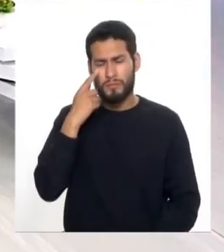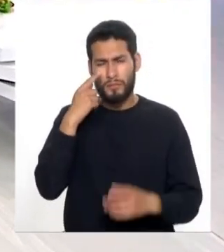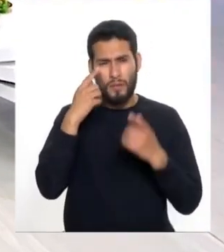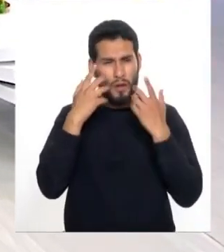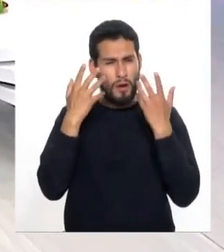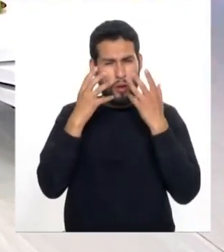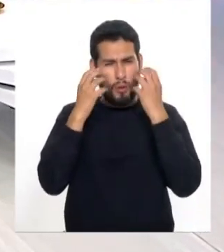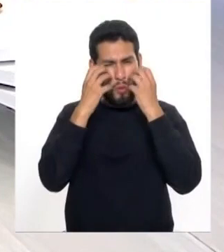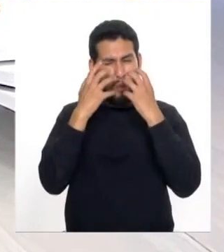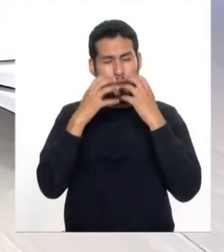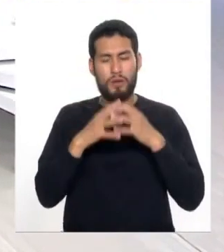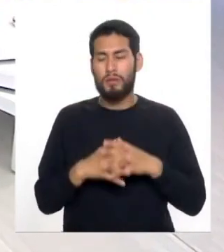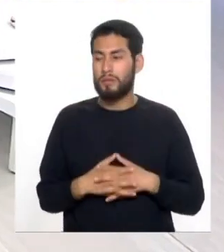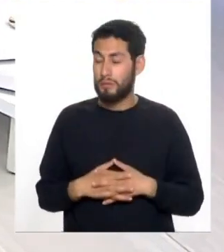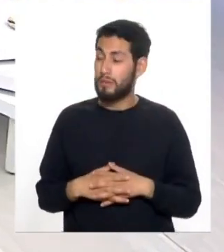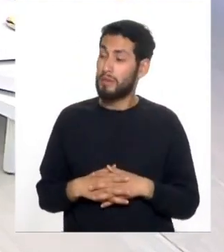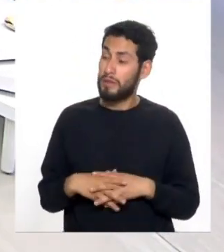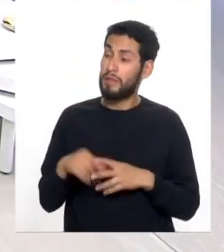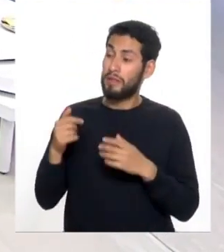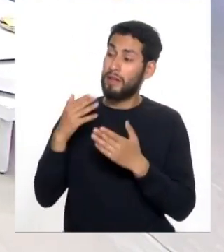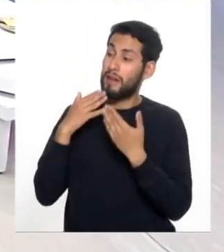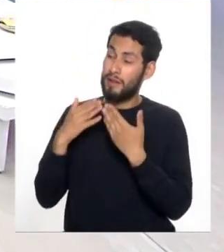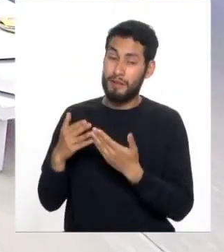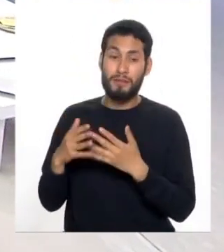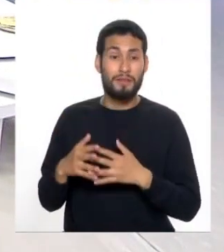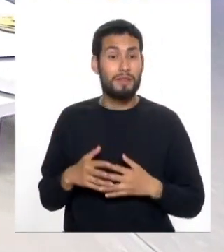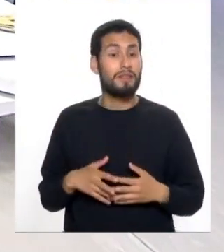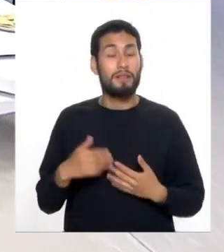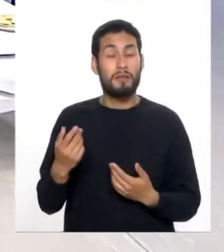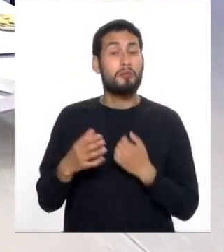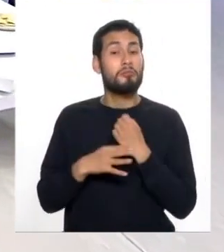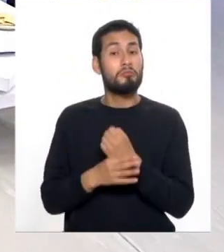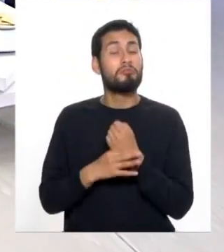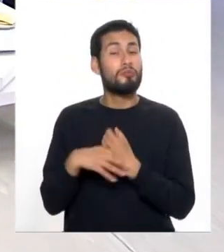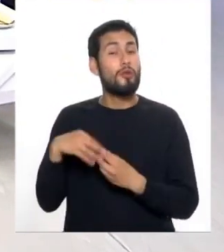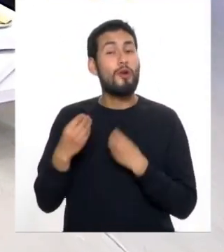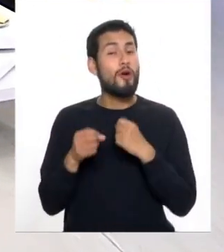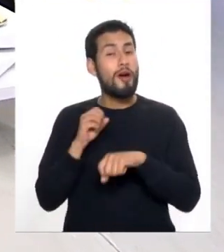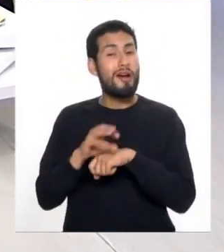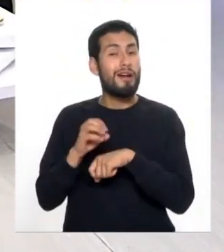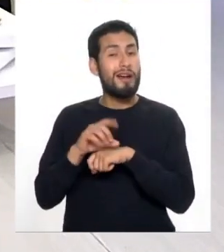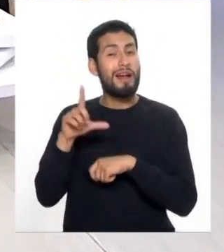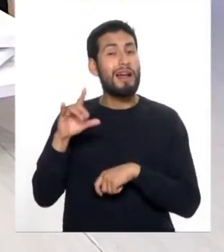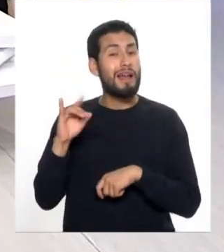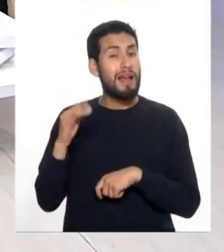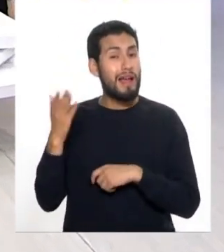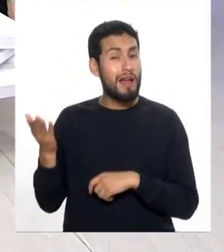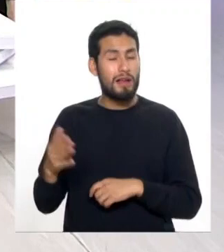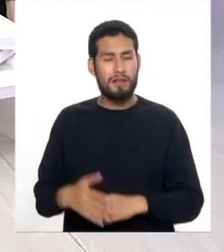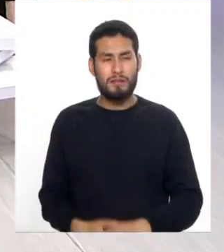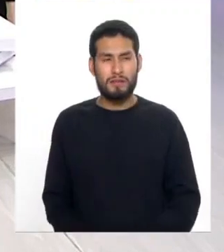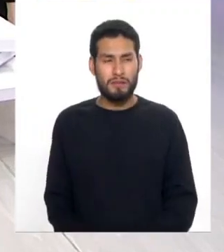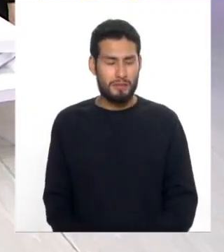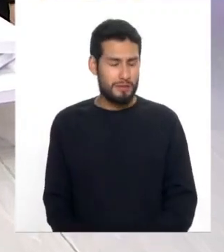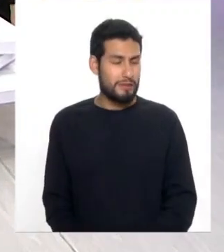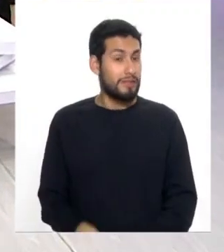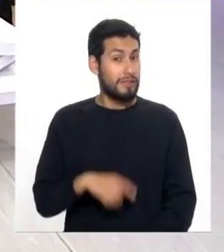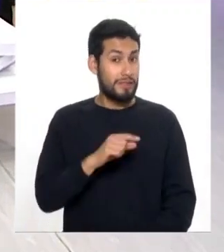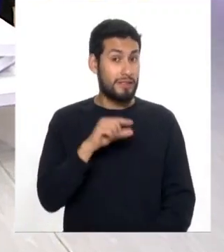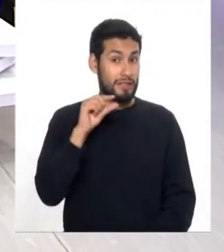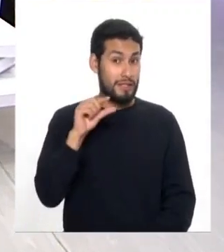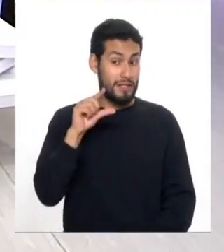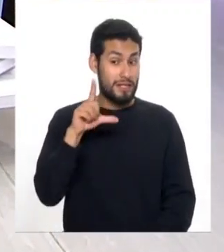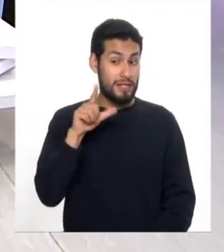ojo. Ya, muy bien. Doctora, ¿cómo la podemos orientar? Sí, podemos comentar que el glaucoma